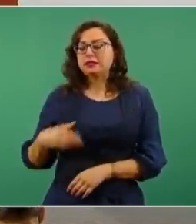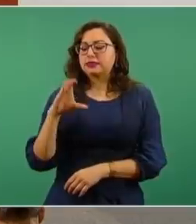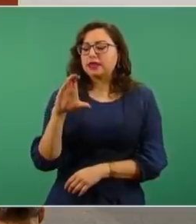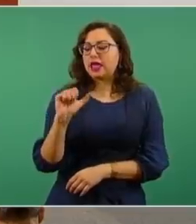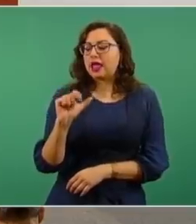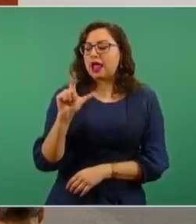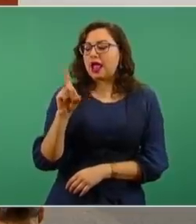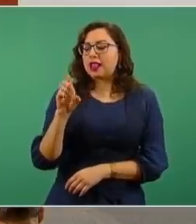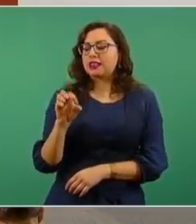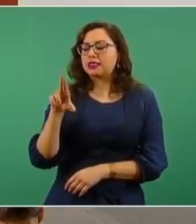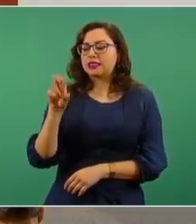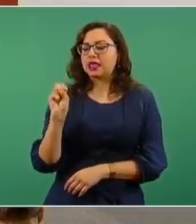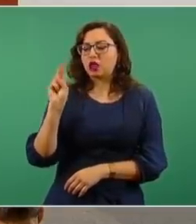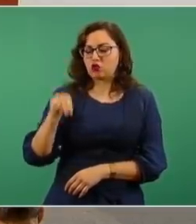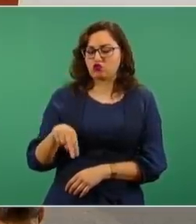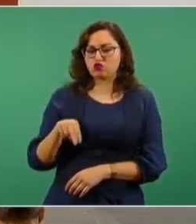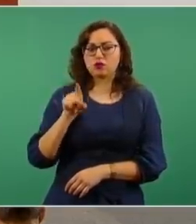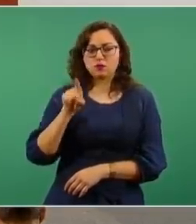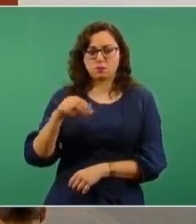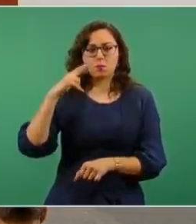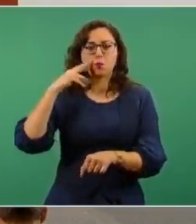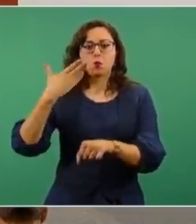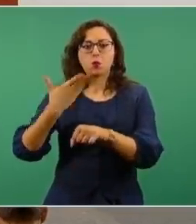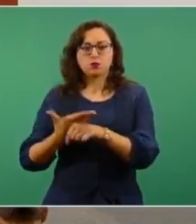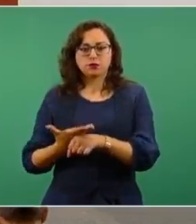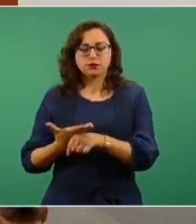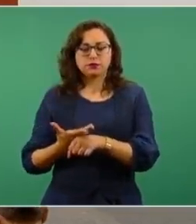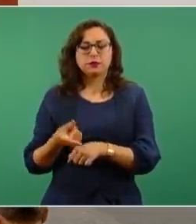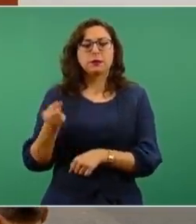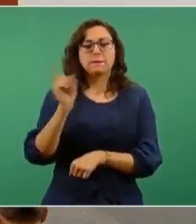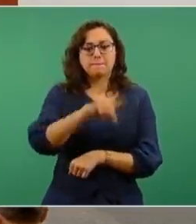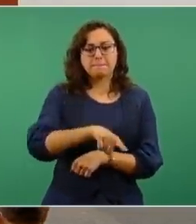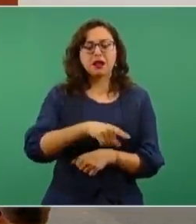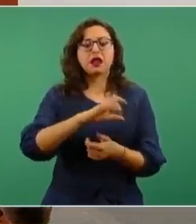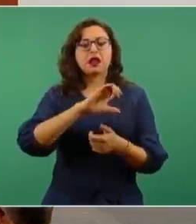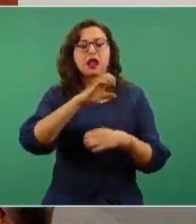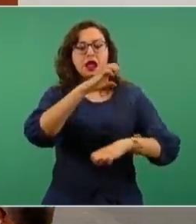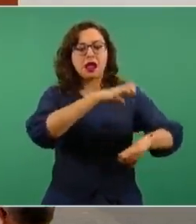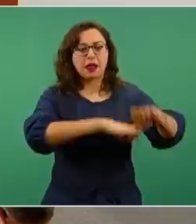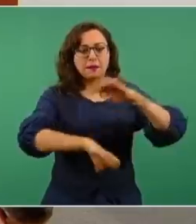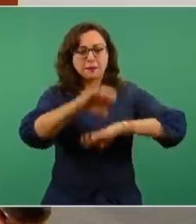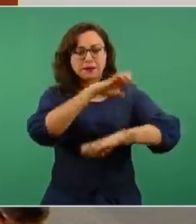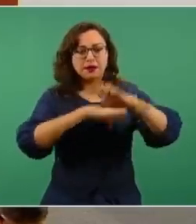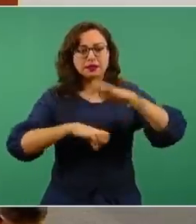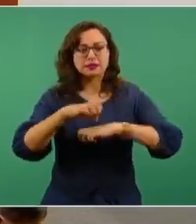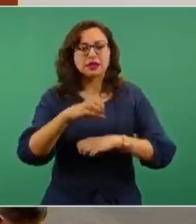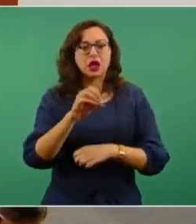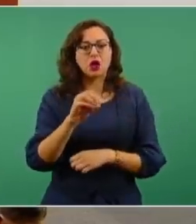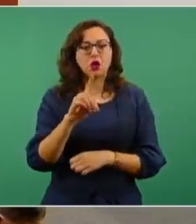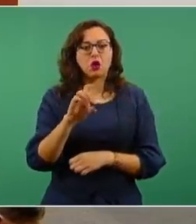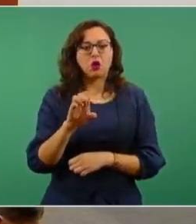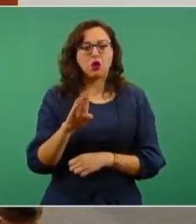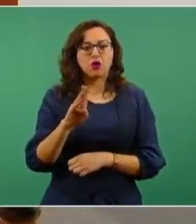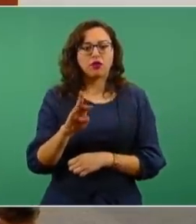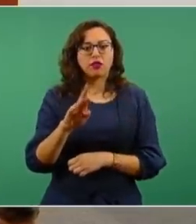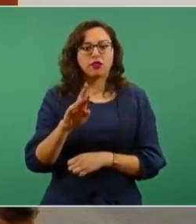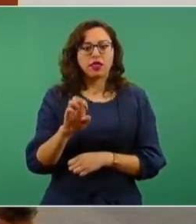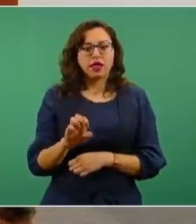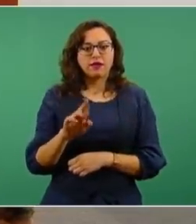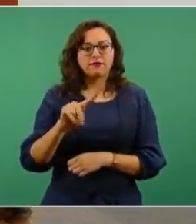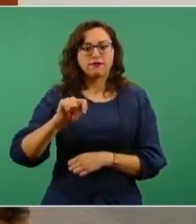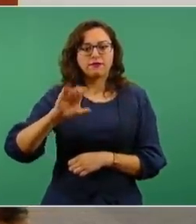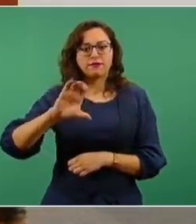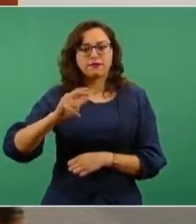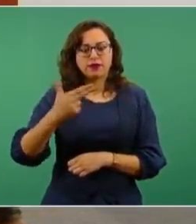se firmó un contrato con la empresa Braskenidesa en la que Odebrecht tenía una